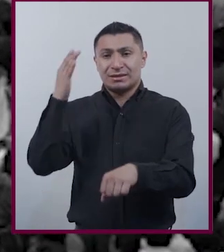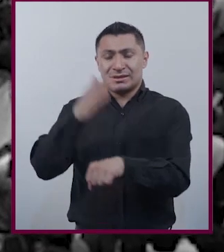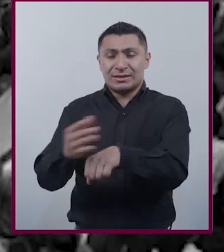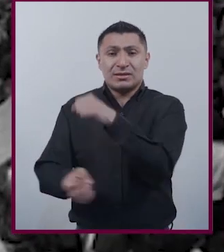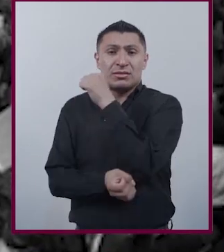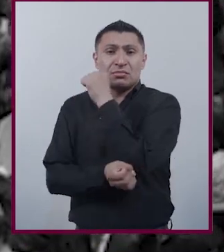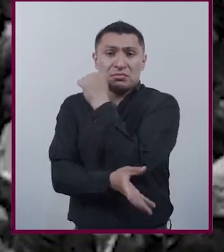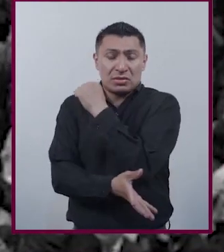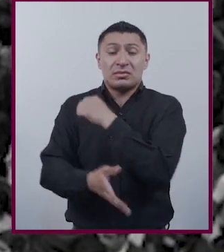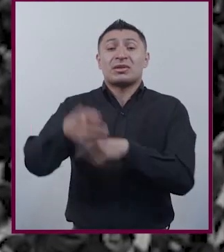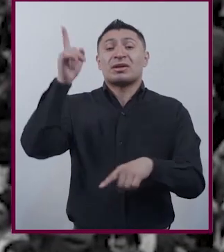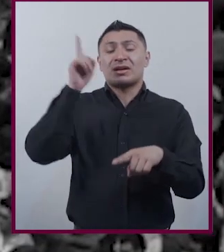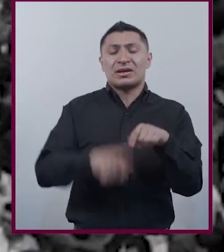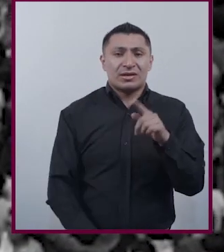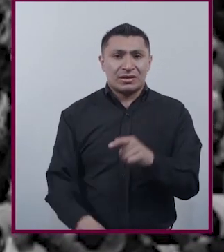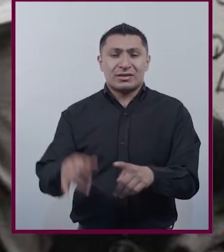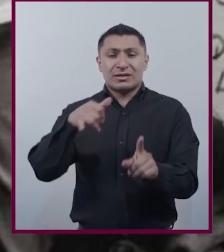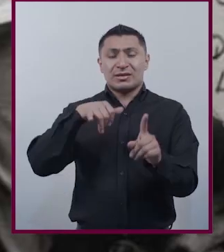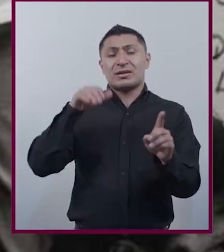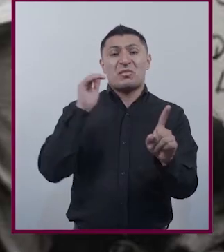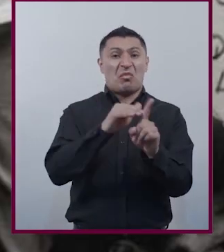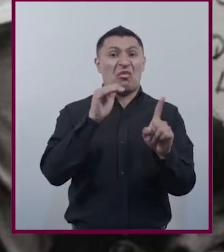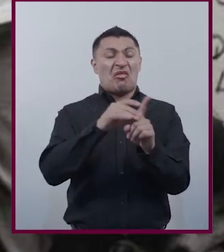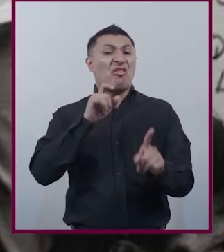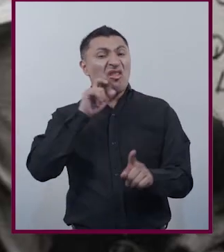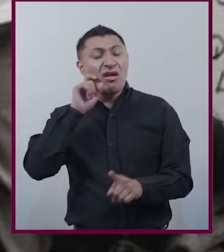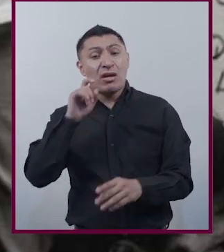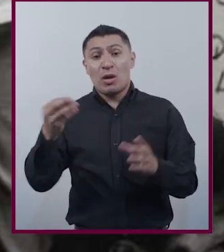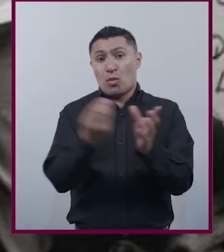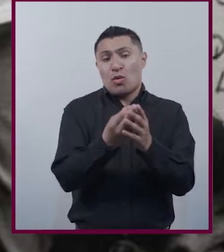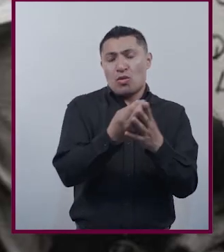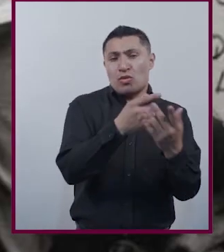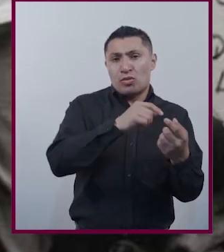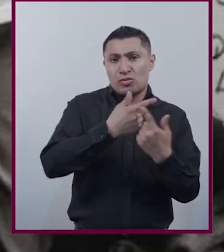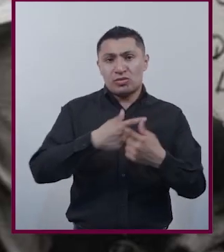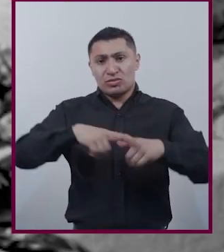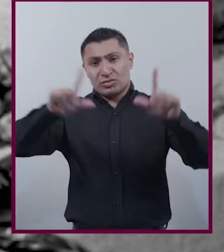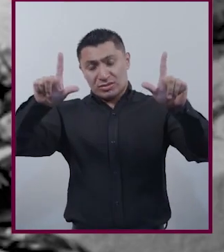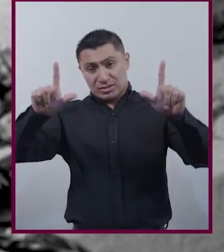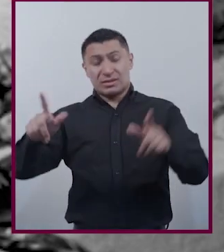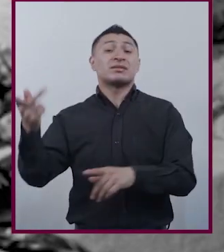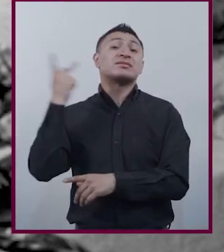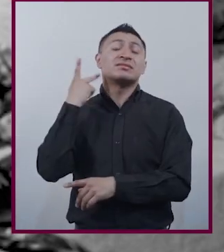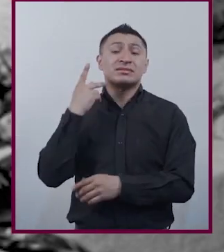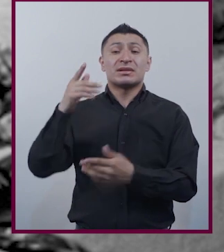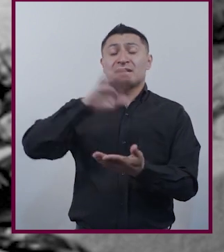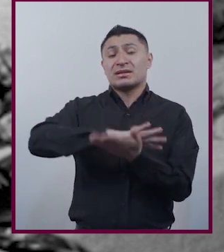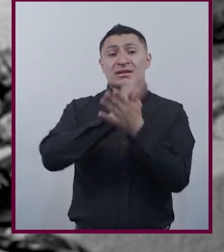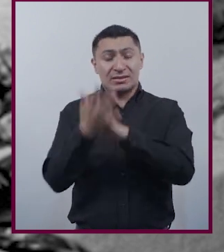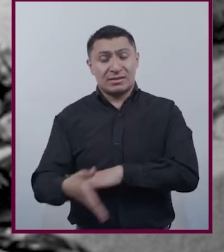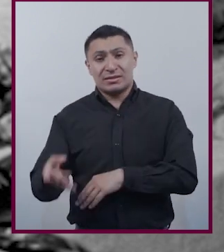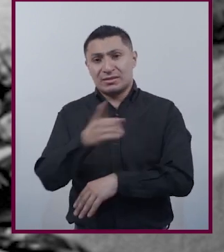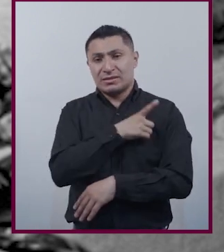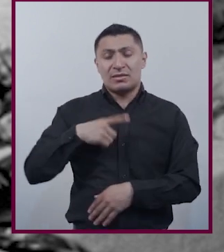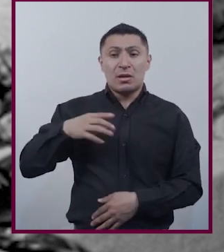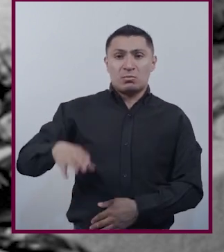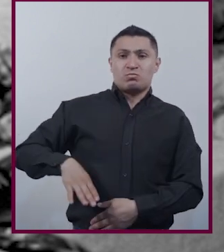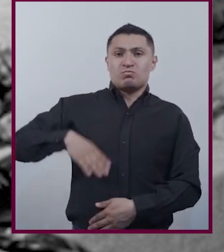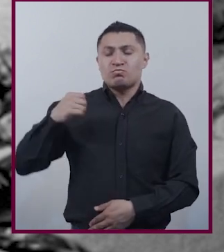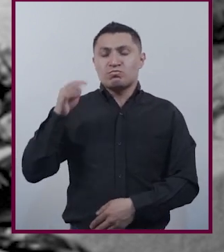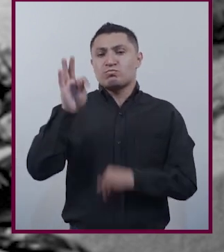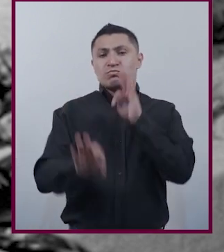la erradicación de la violencia sexual Lo privado se volvía político y por lo tanto había que atreverse a hablar